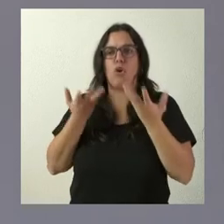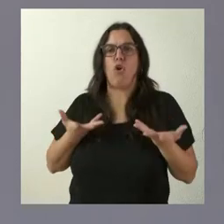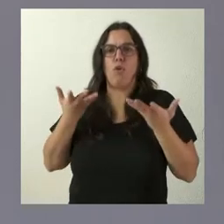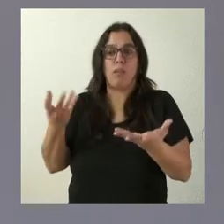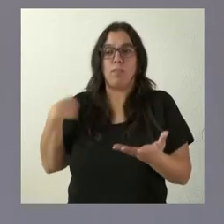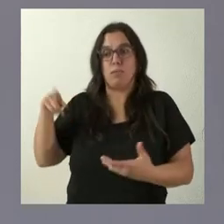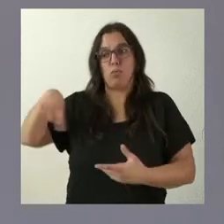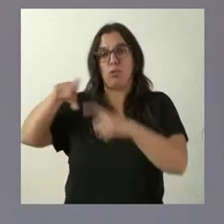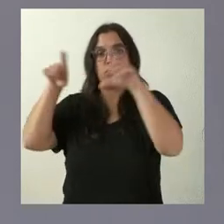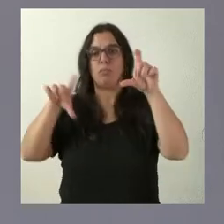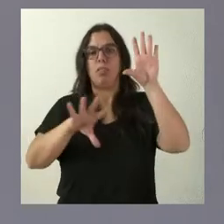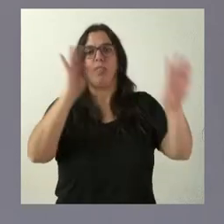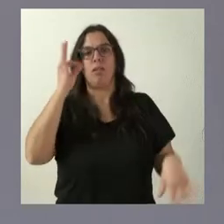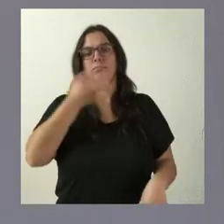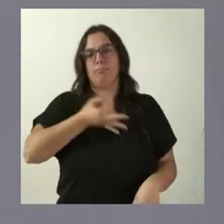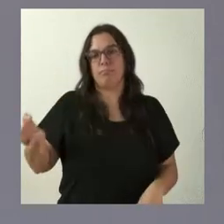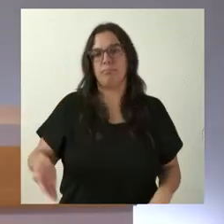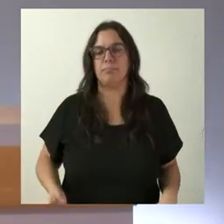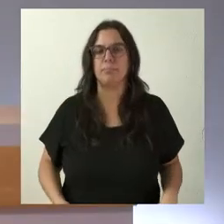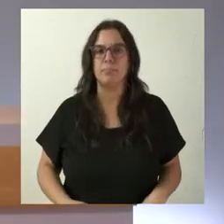la empresa en su consejo de administración.